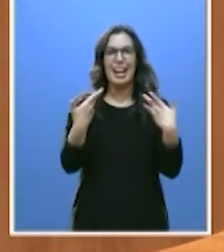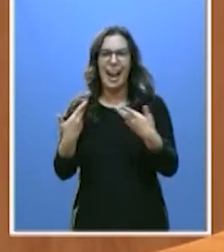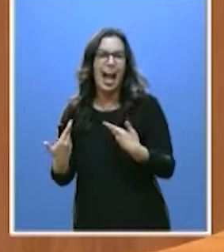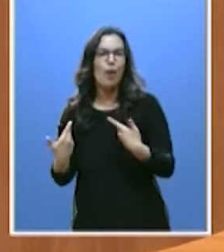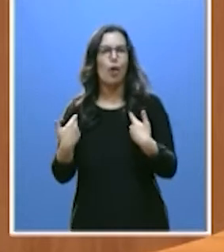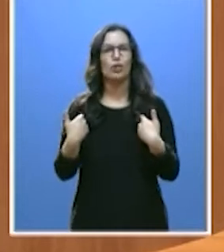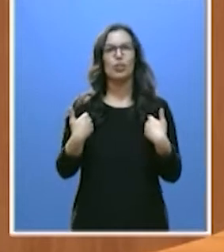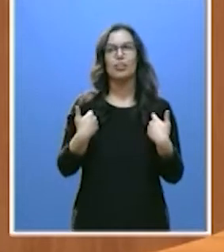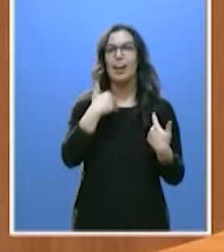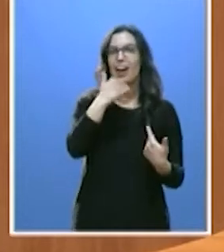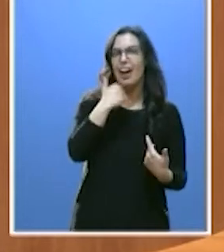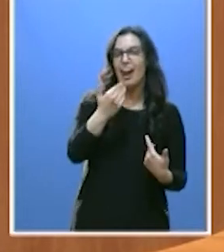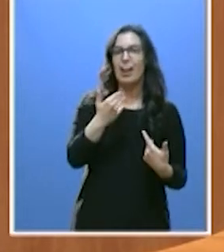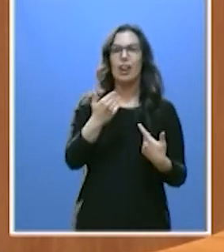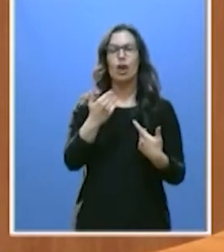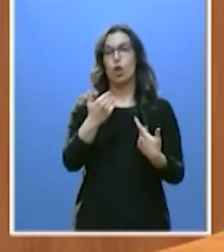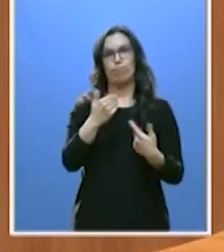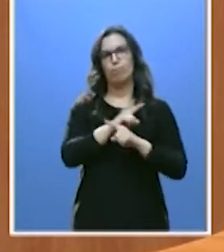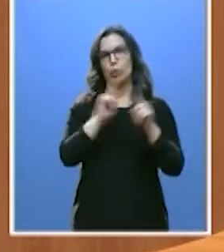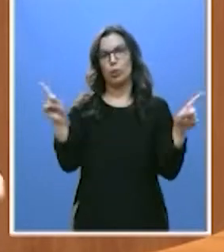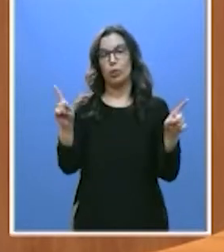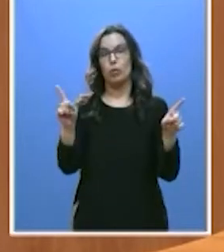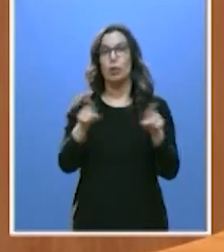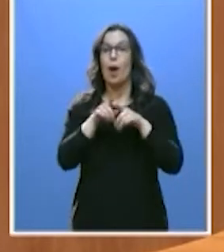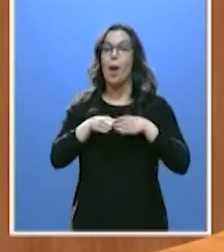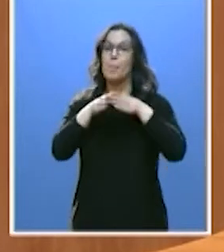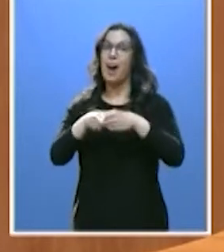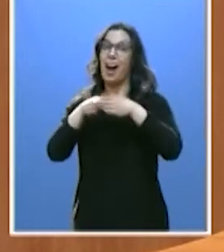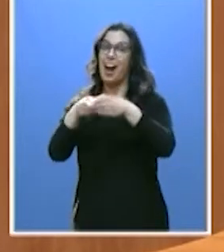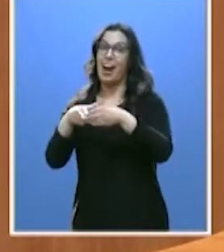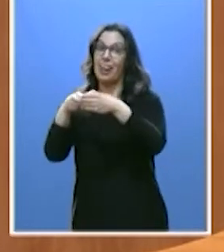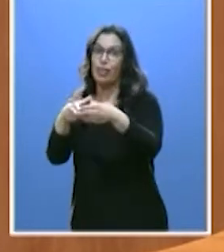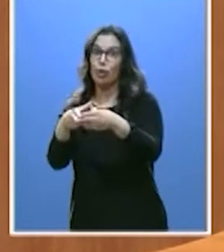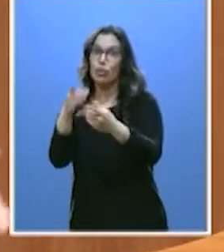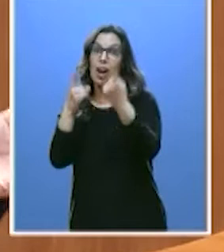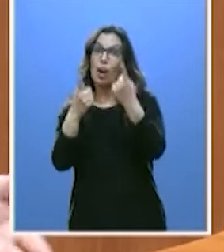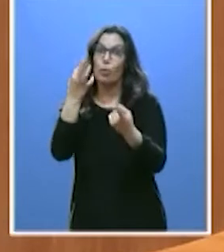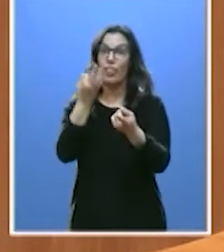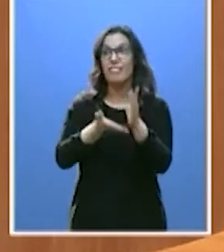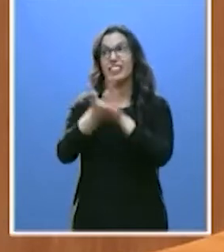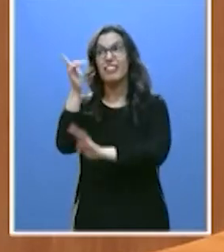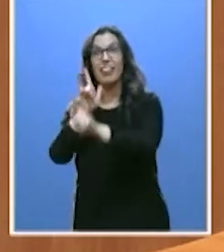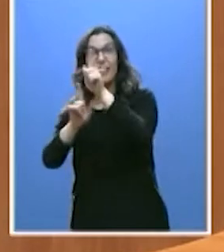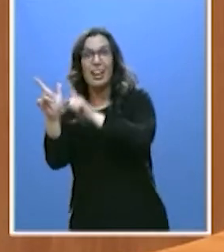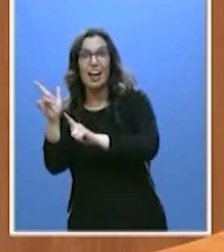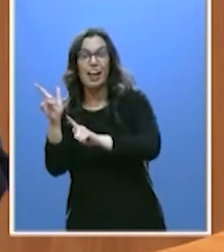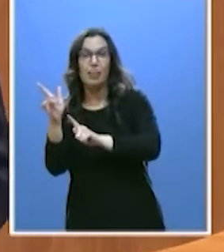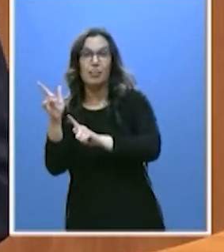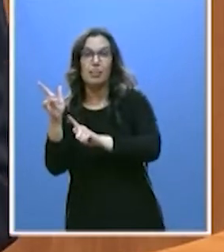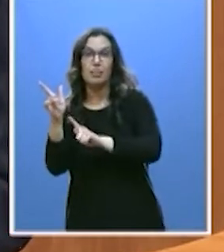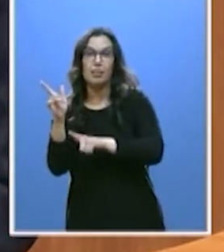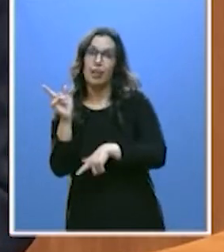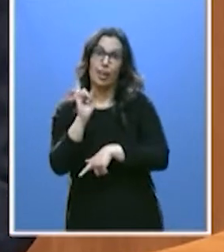dádivas. Esos yates de contratistas a los que uno se va cuando tenía que estar gestionando la pandemia. Ese tipo de cosas.